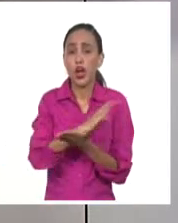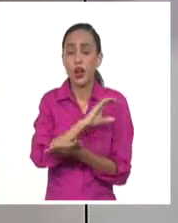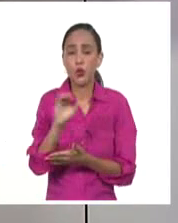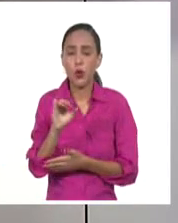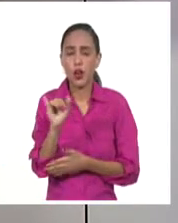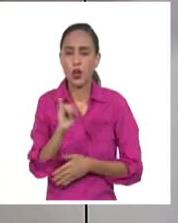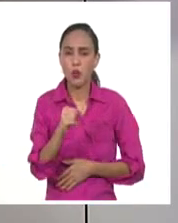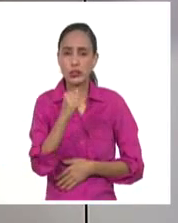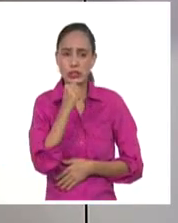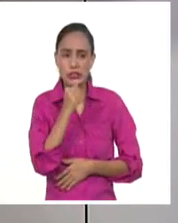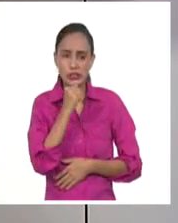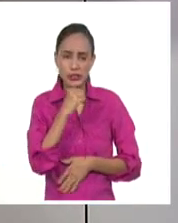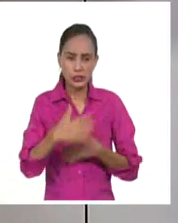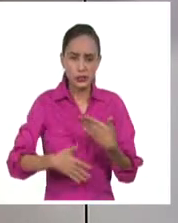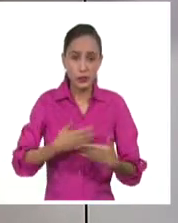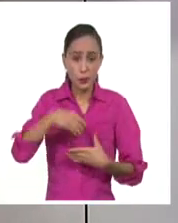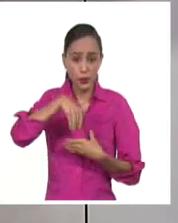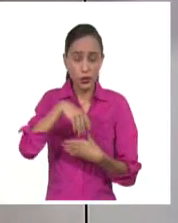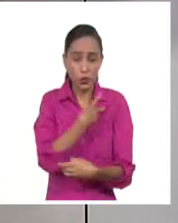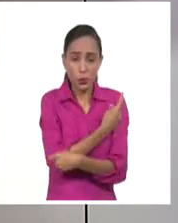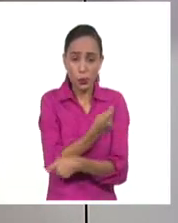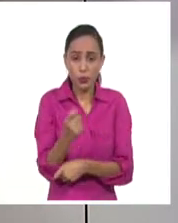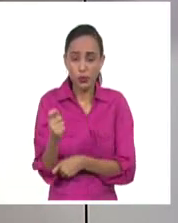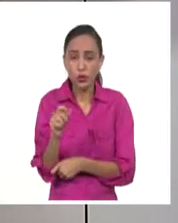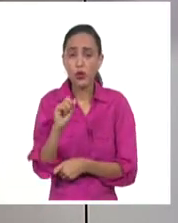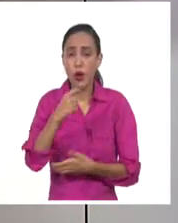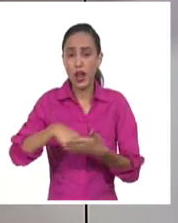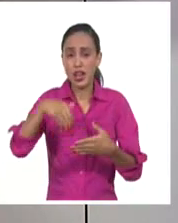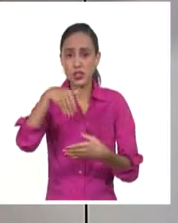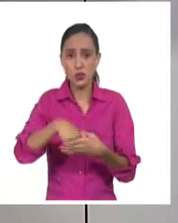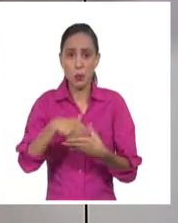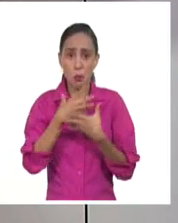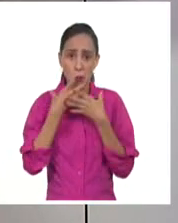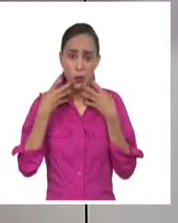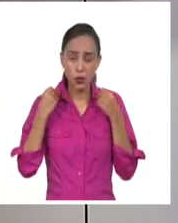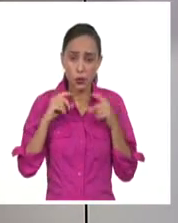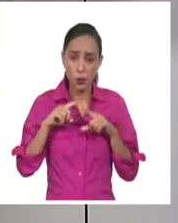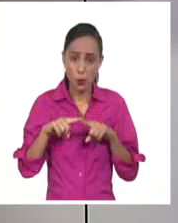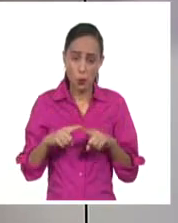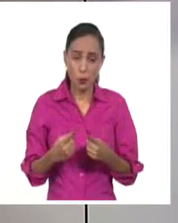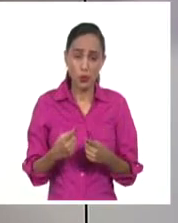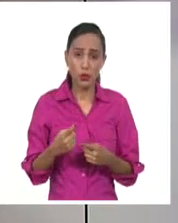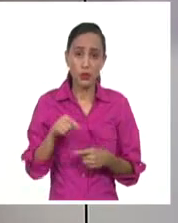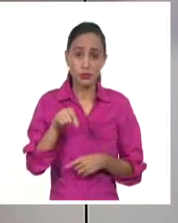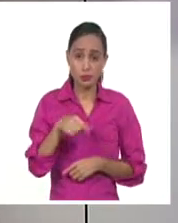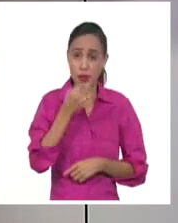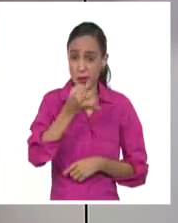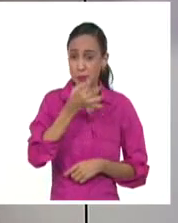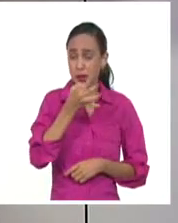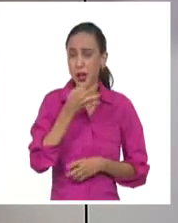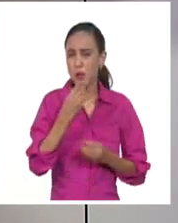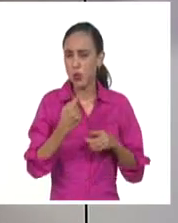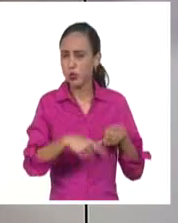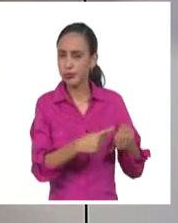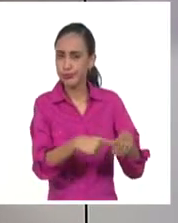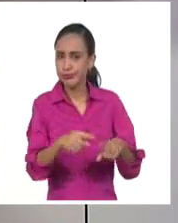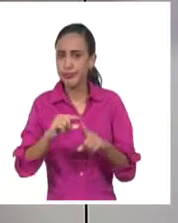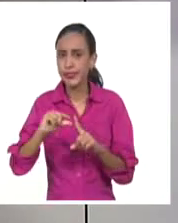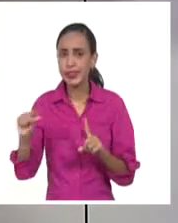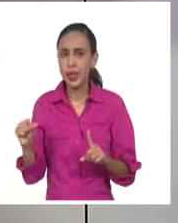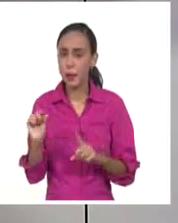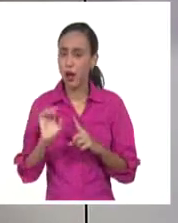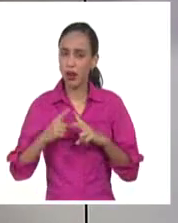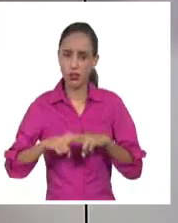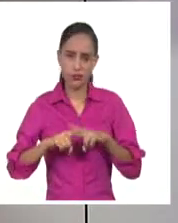incertidumbre entre los profesores, y hasta una elección perdida por los demócratas en Virginia, son expresiones de un tema no